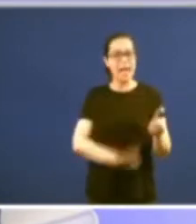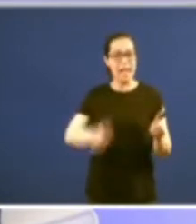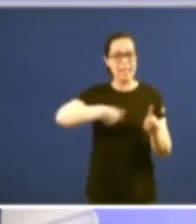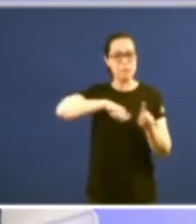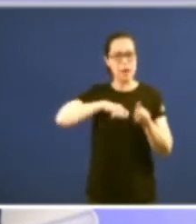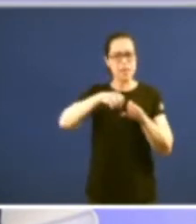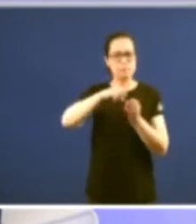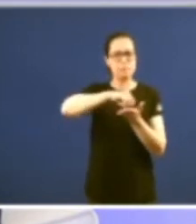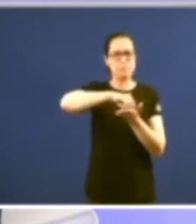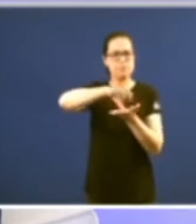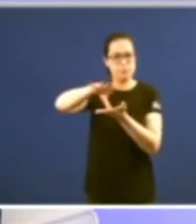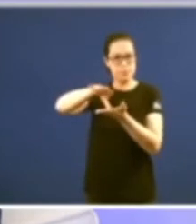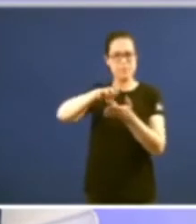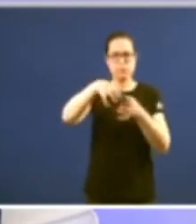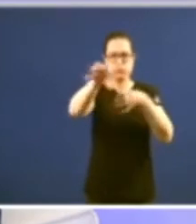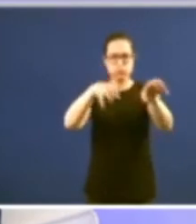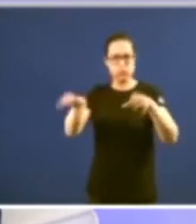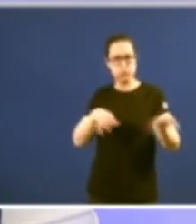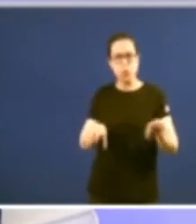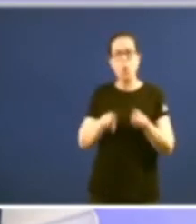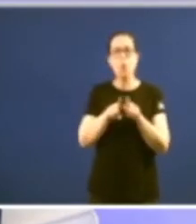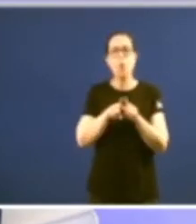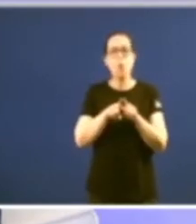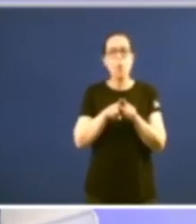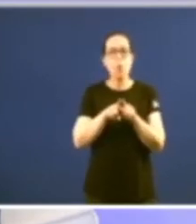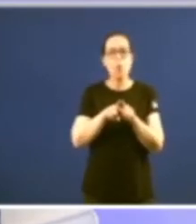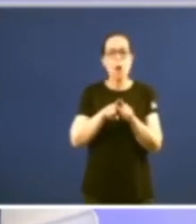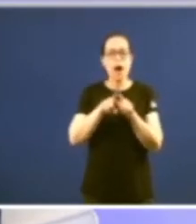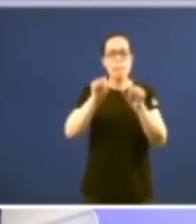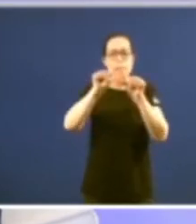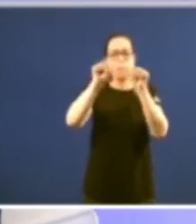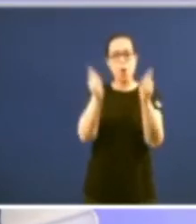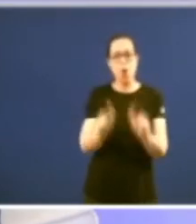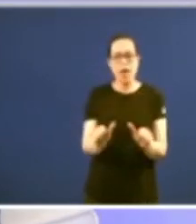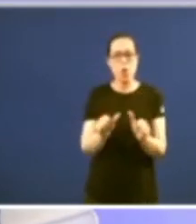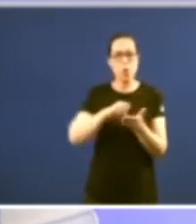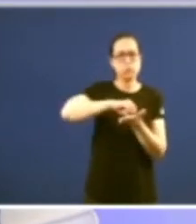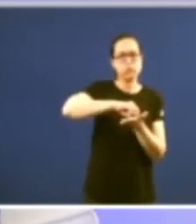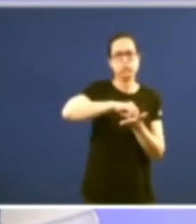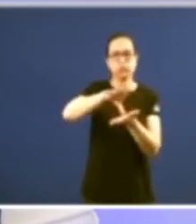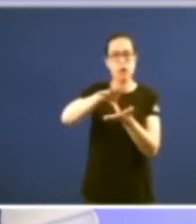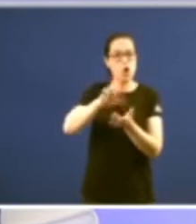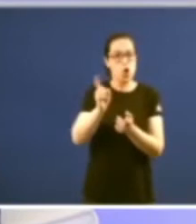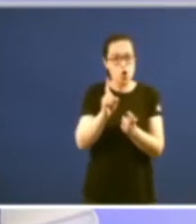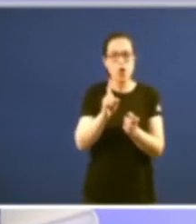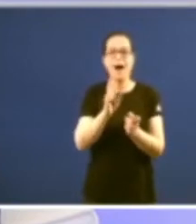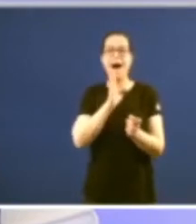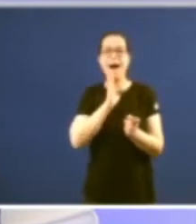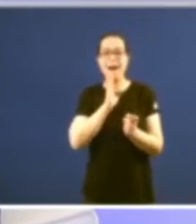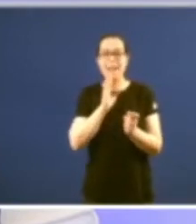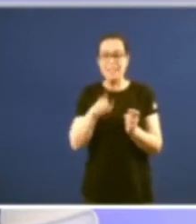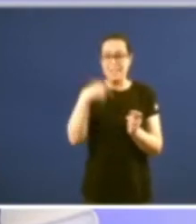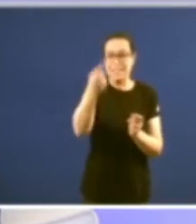descentraliza o país non contén un modelo pechado de descentralización senón que fai o que fai despois a 278